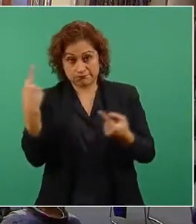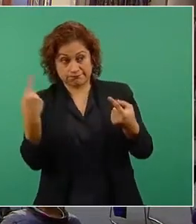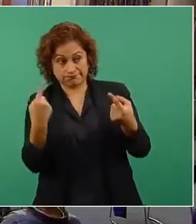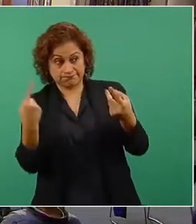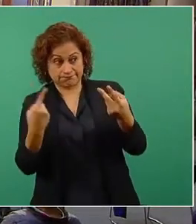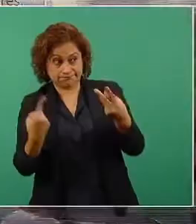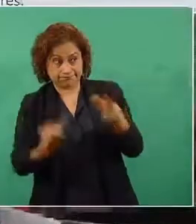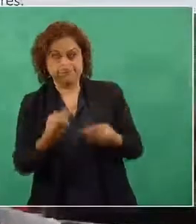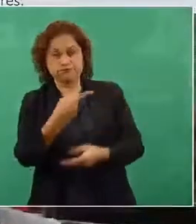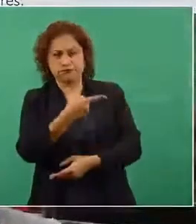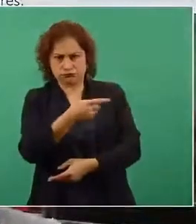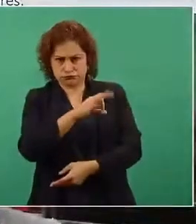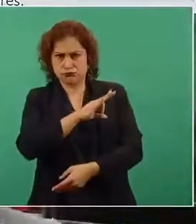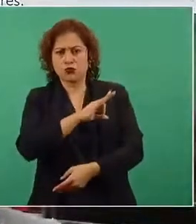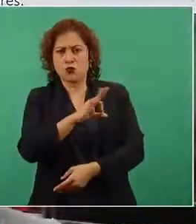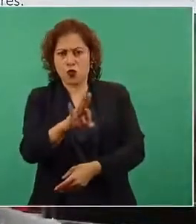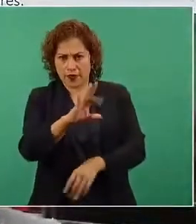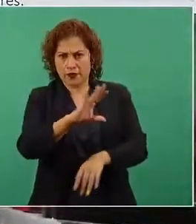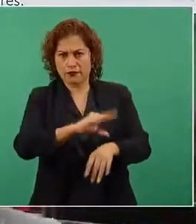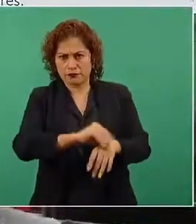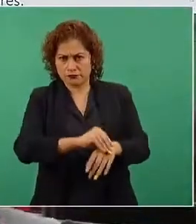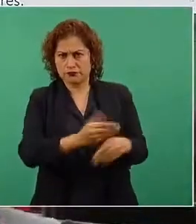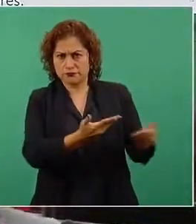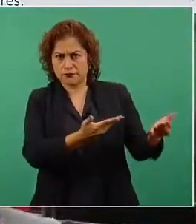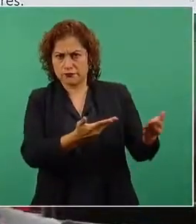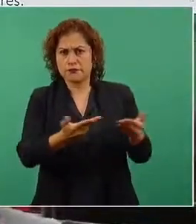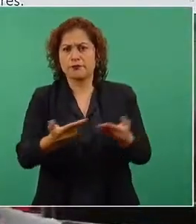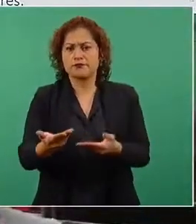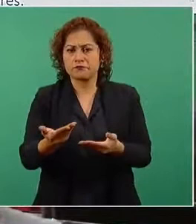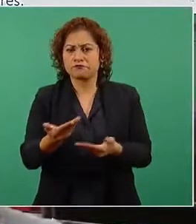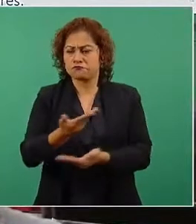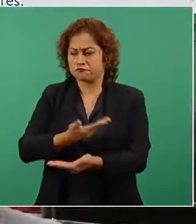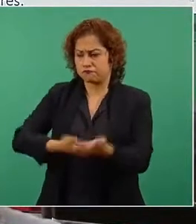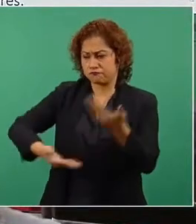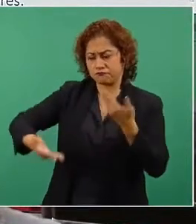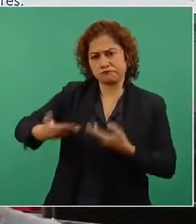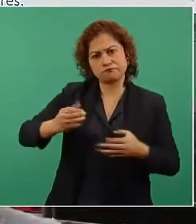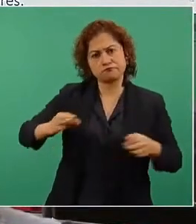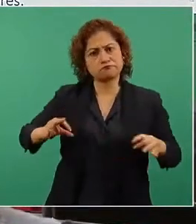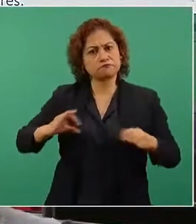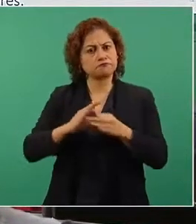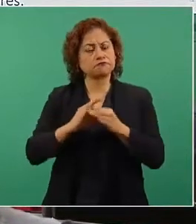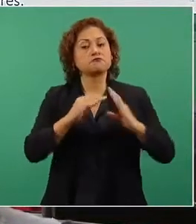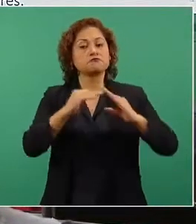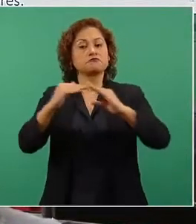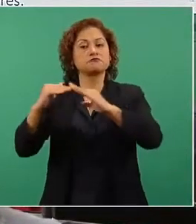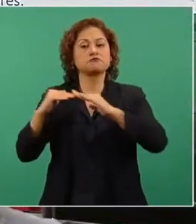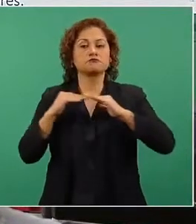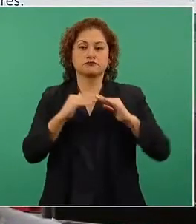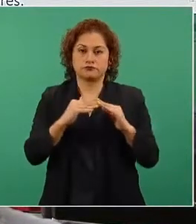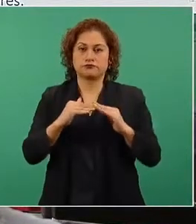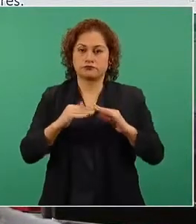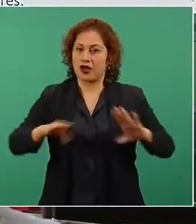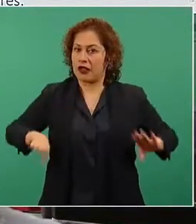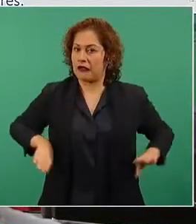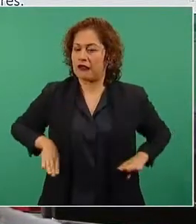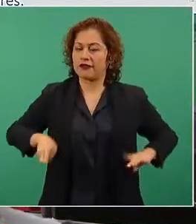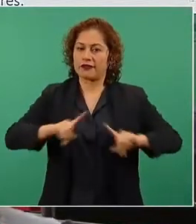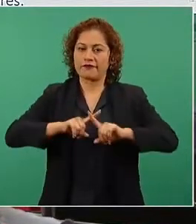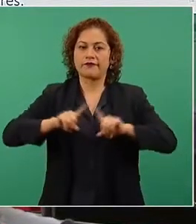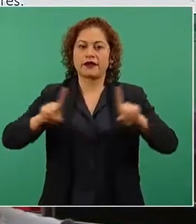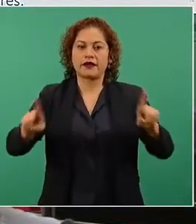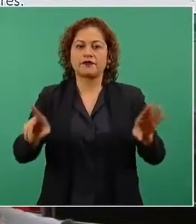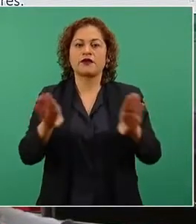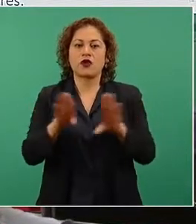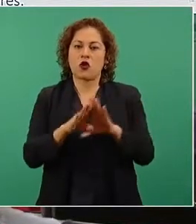puedes transitar, nosotros también podemos coexistir, podemos convivir, pero en otras circunstancias y las circunstancias son